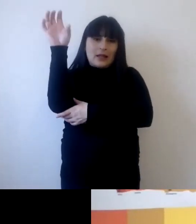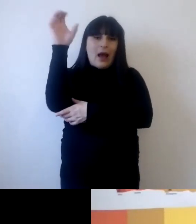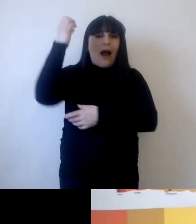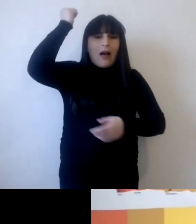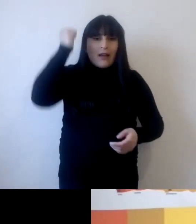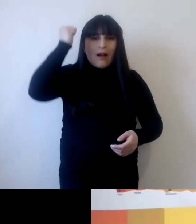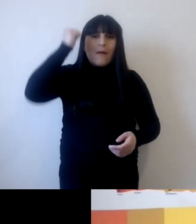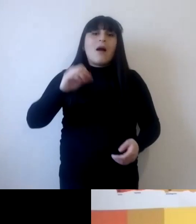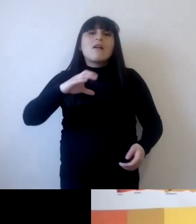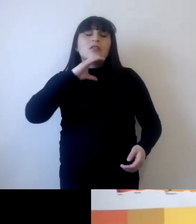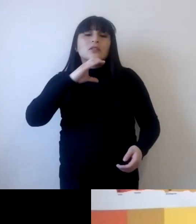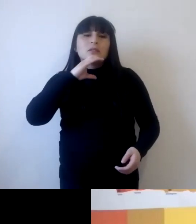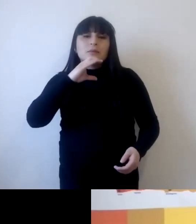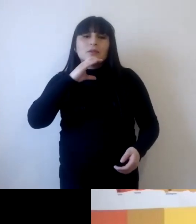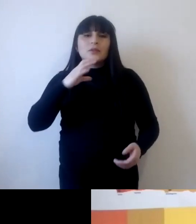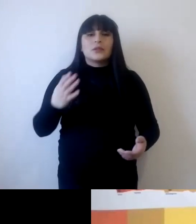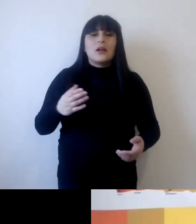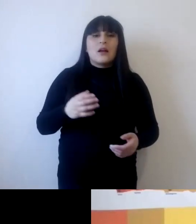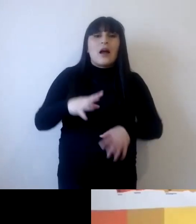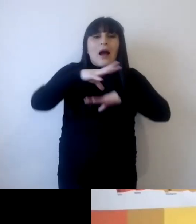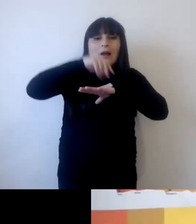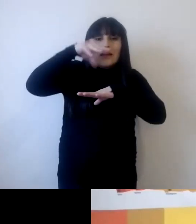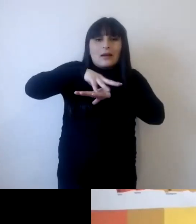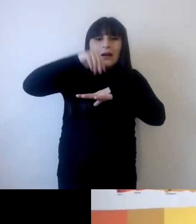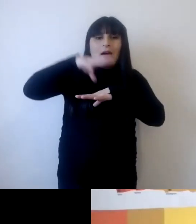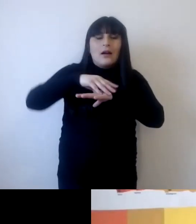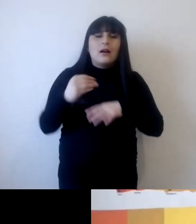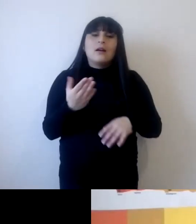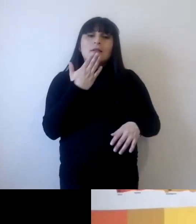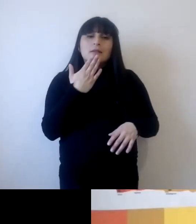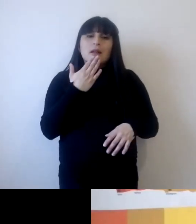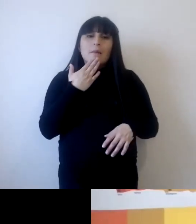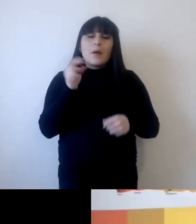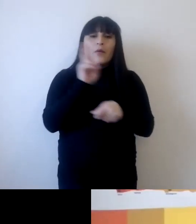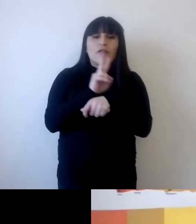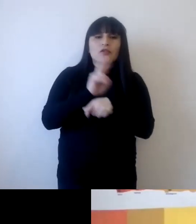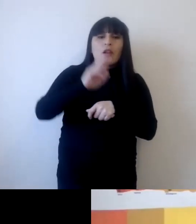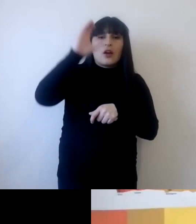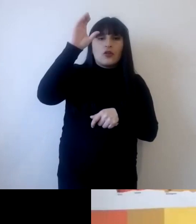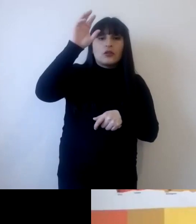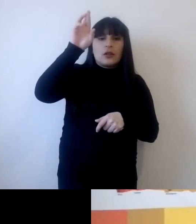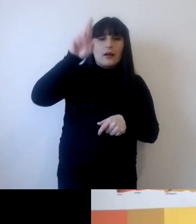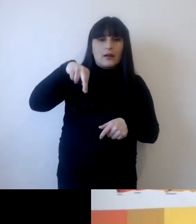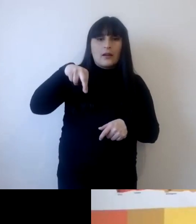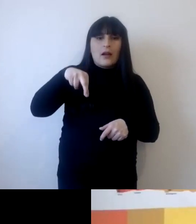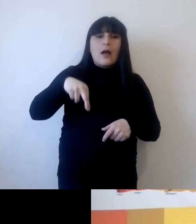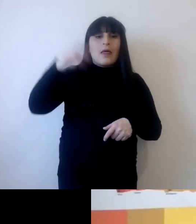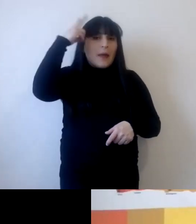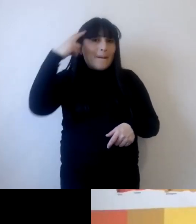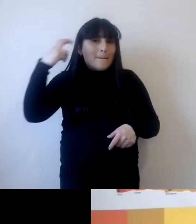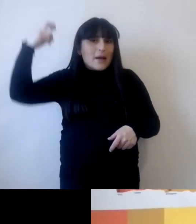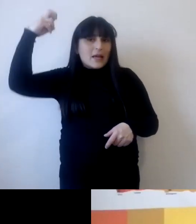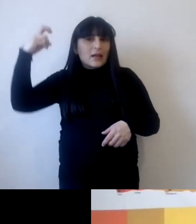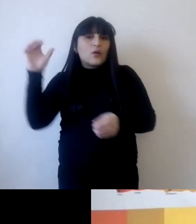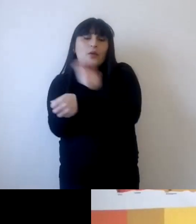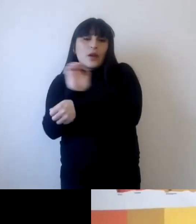Concepción Cauquenes Arica también profesores de Costa Rica de Ecuador de México que envían también saludos y